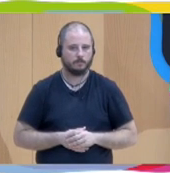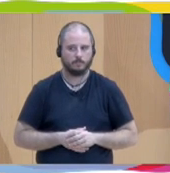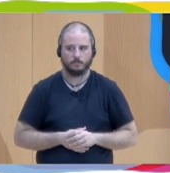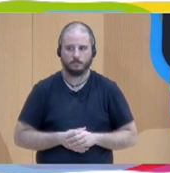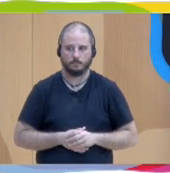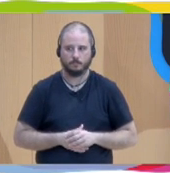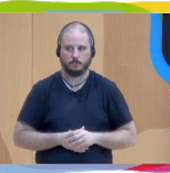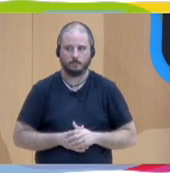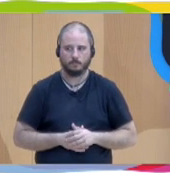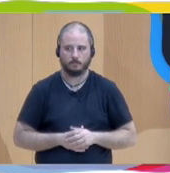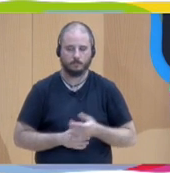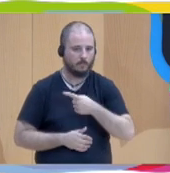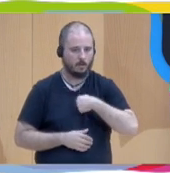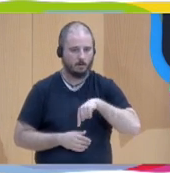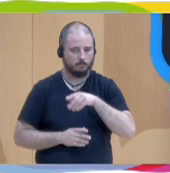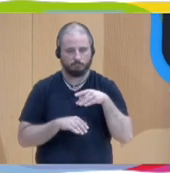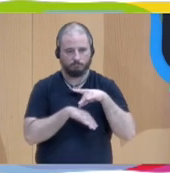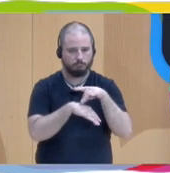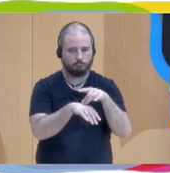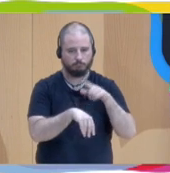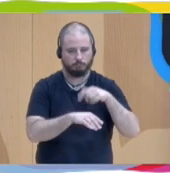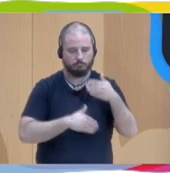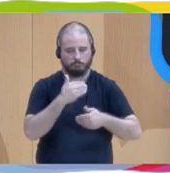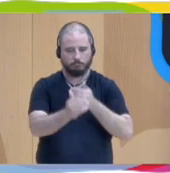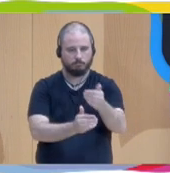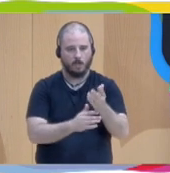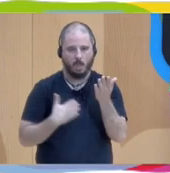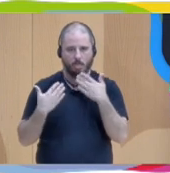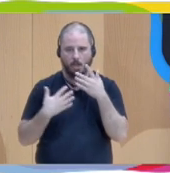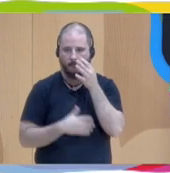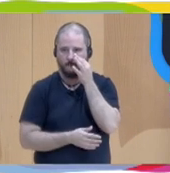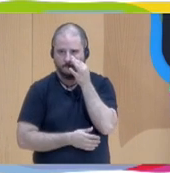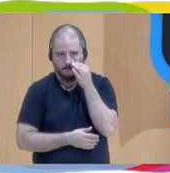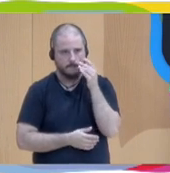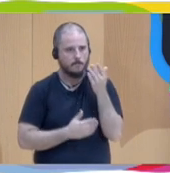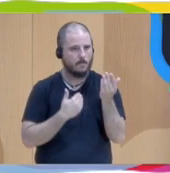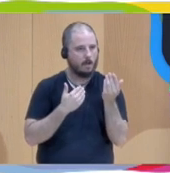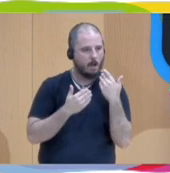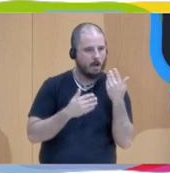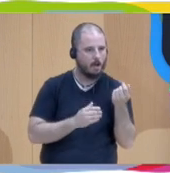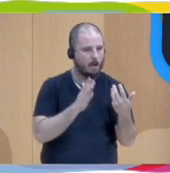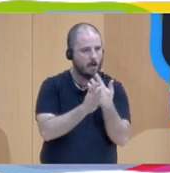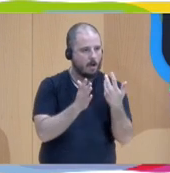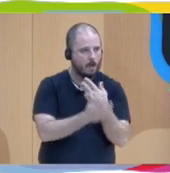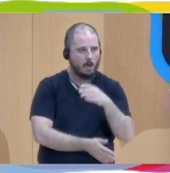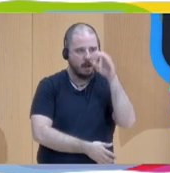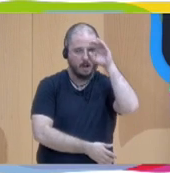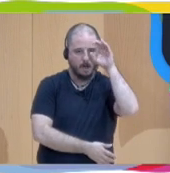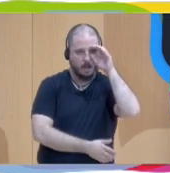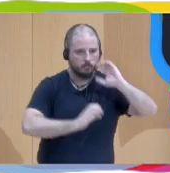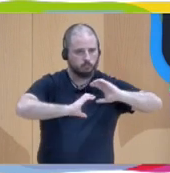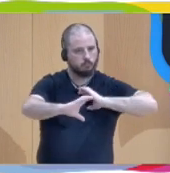en esta dirección. Ese diálogo de verdad, tú hablas, yo te escucho y nos comunicamos.